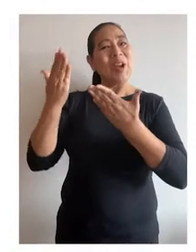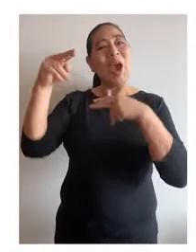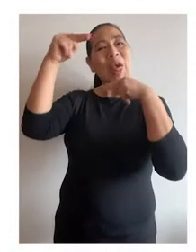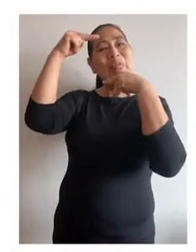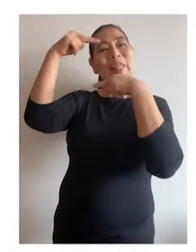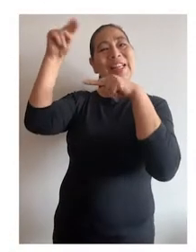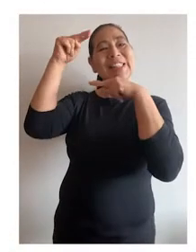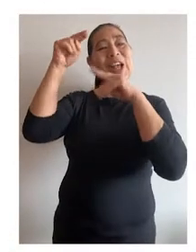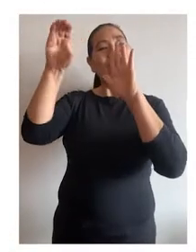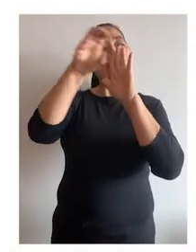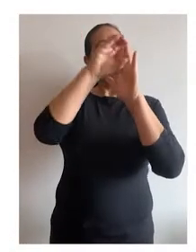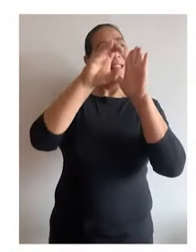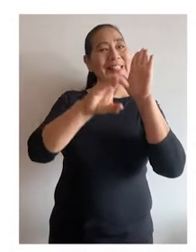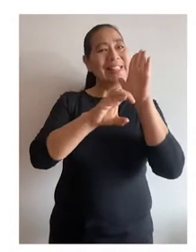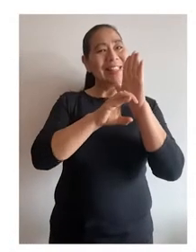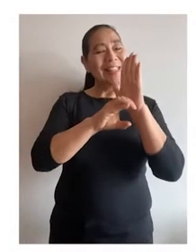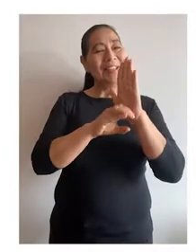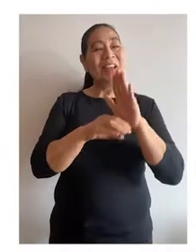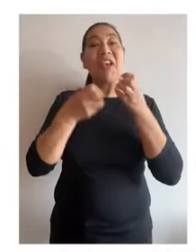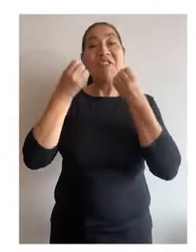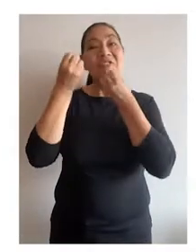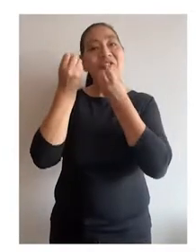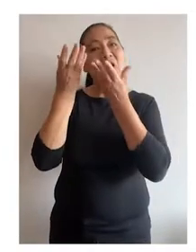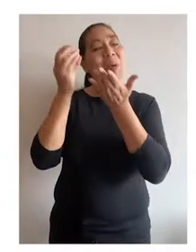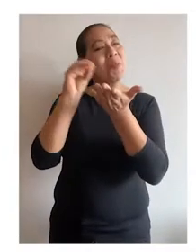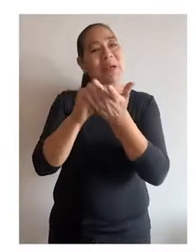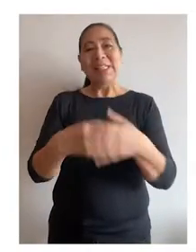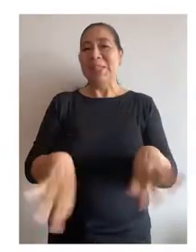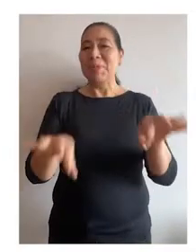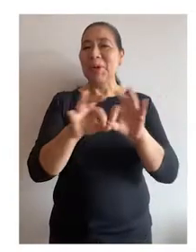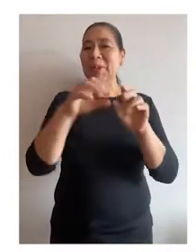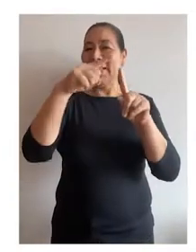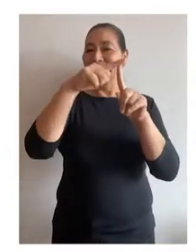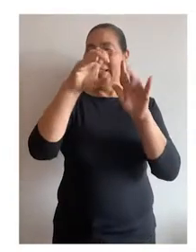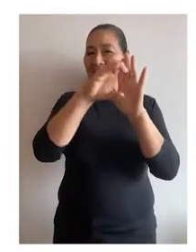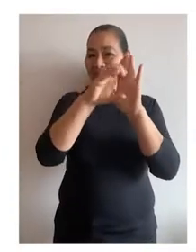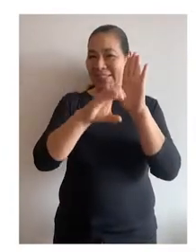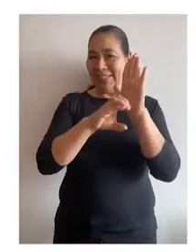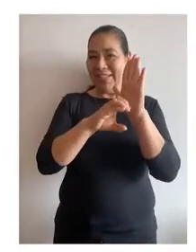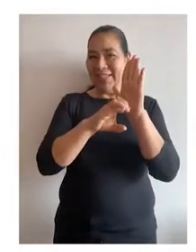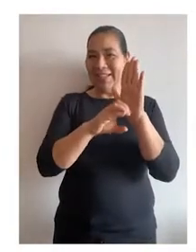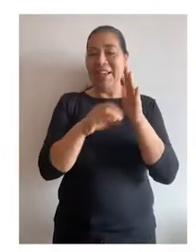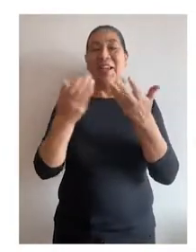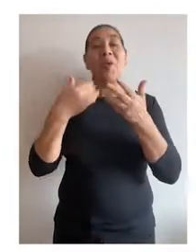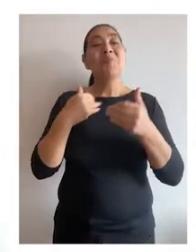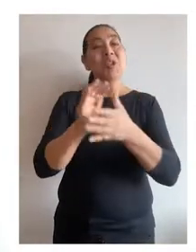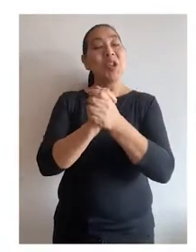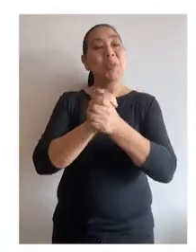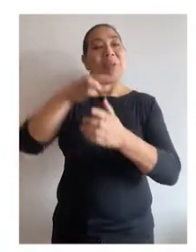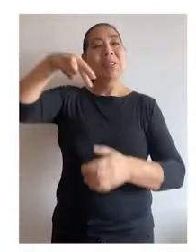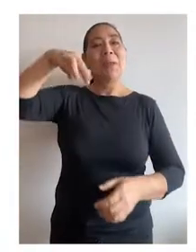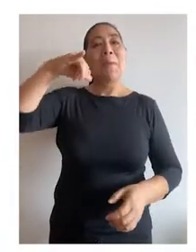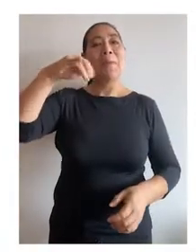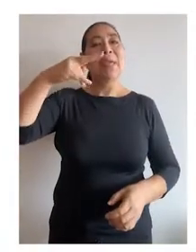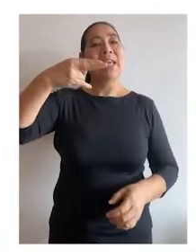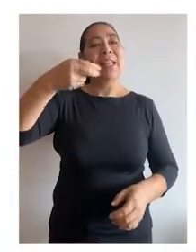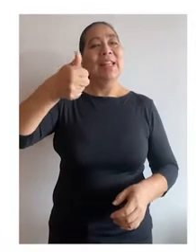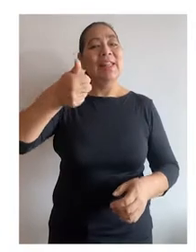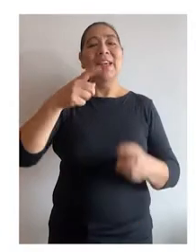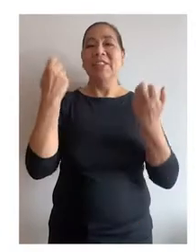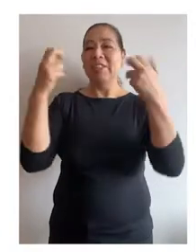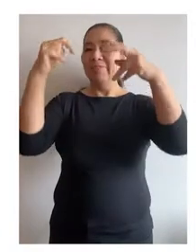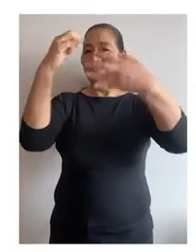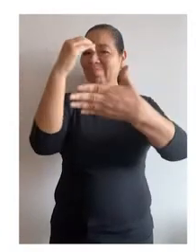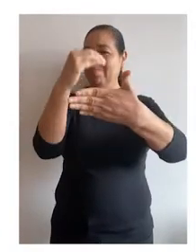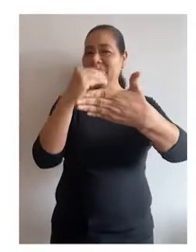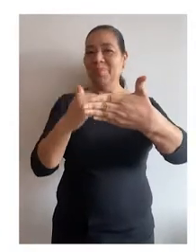Bienvenidos al noticiero constitucional, la información más importante del TC a su alcance. Les saluda Mirta Ibáñez,